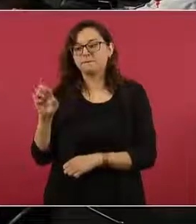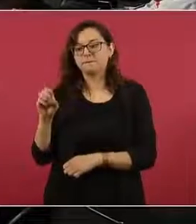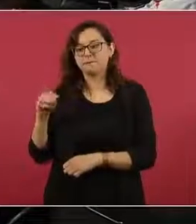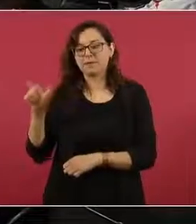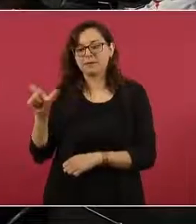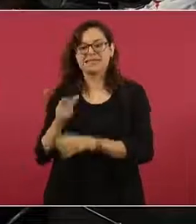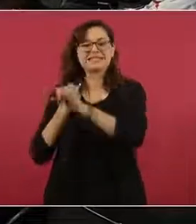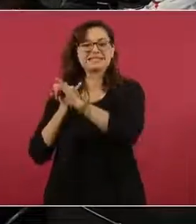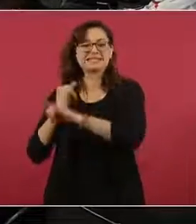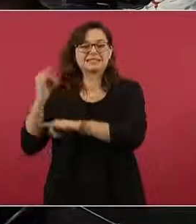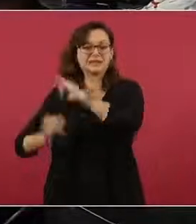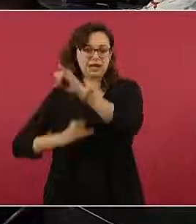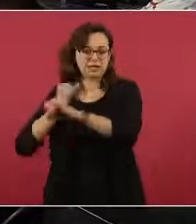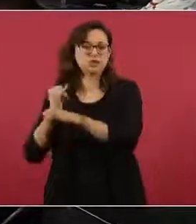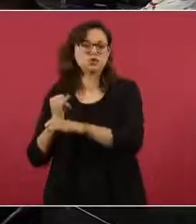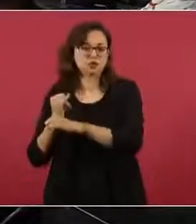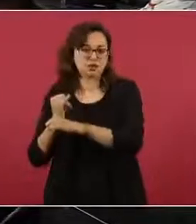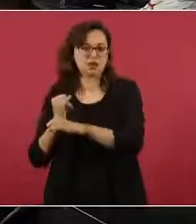Internacional, sí.